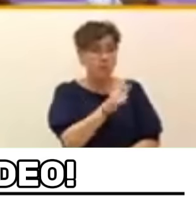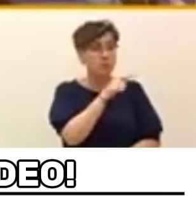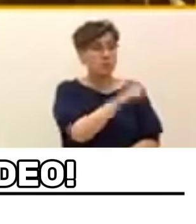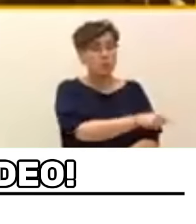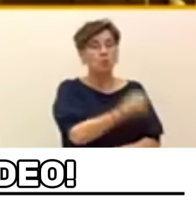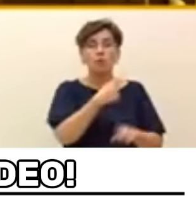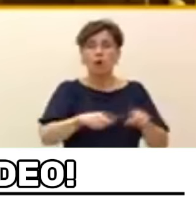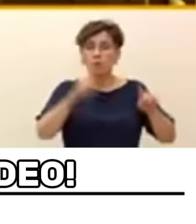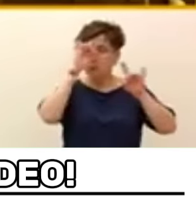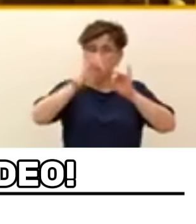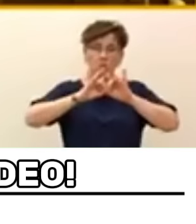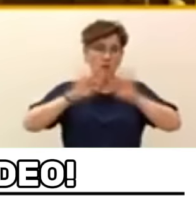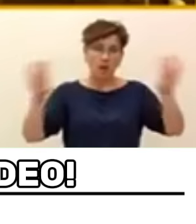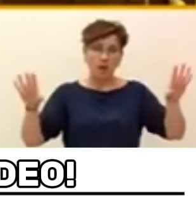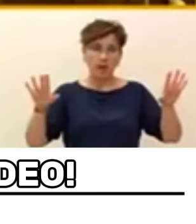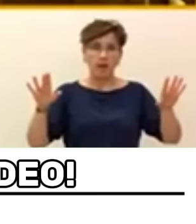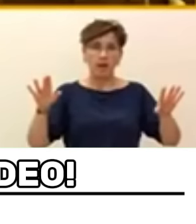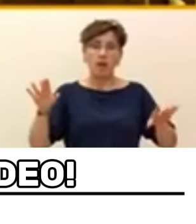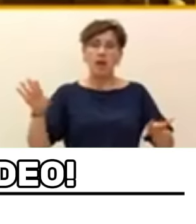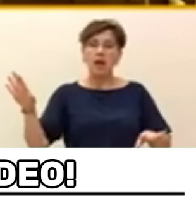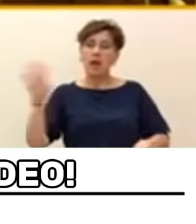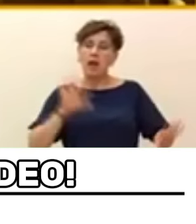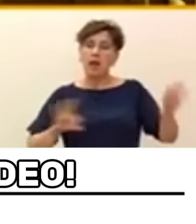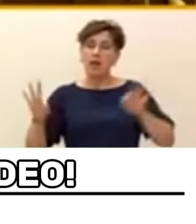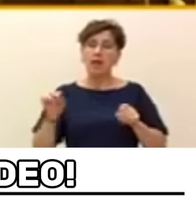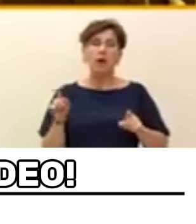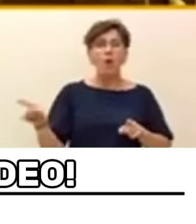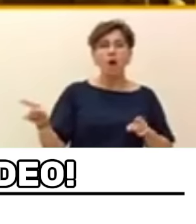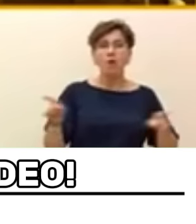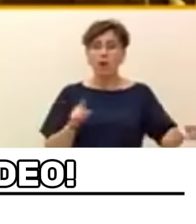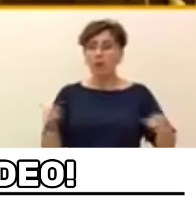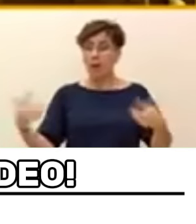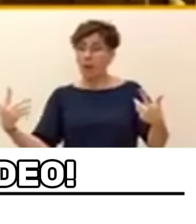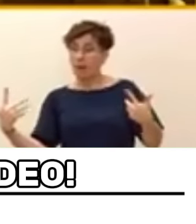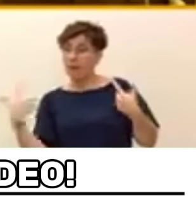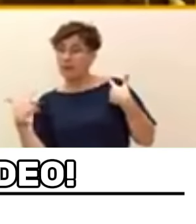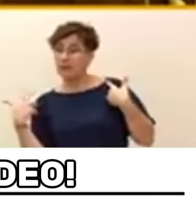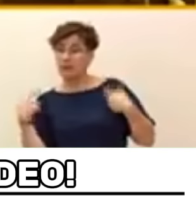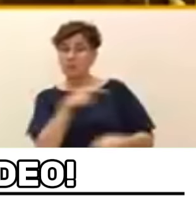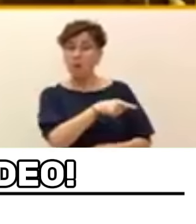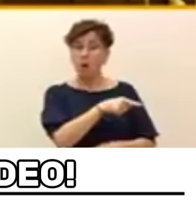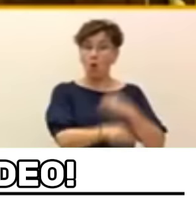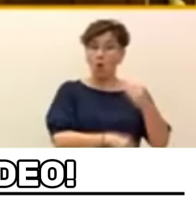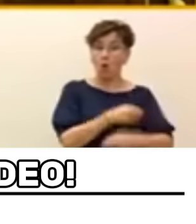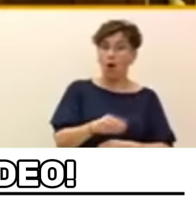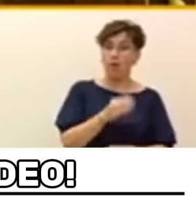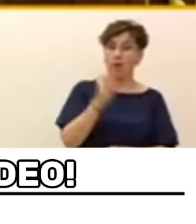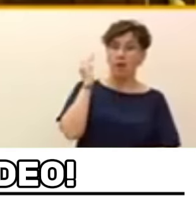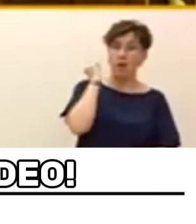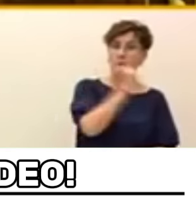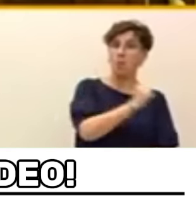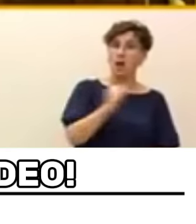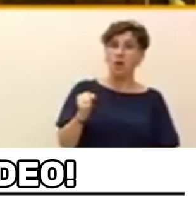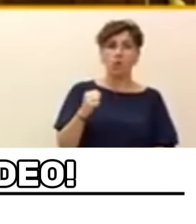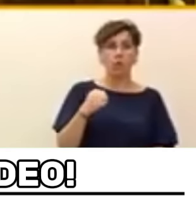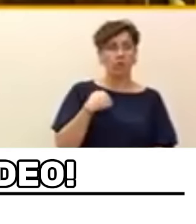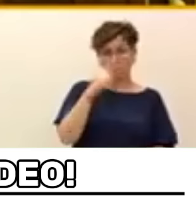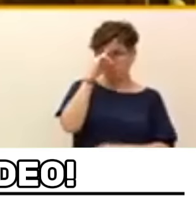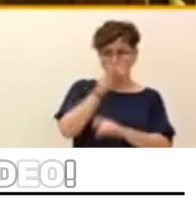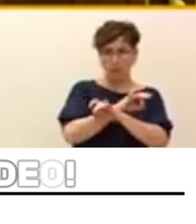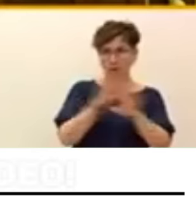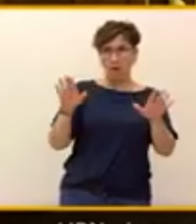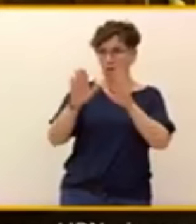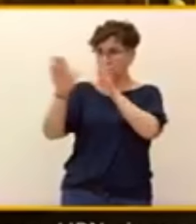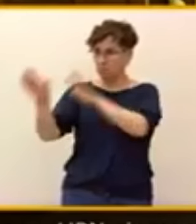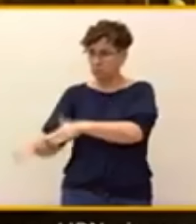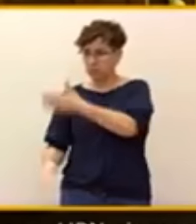los verdugos, un PN siempre estará con las víctimas. Si hay que elegir entre Miguel Ángel Blanco y Ortegi, nosotros estaremos siempre